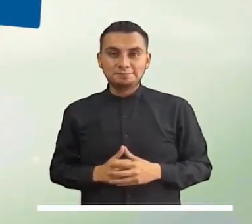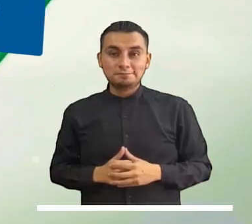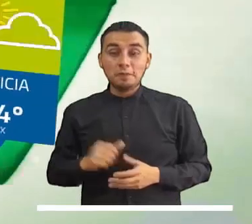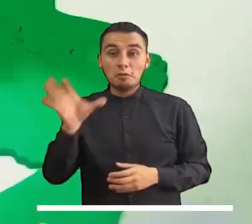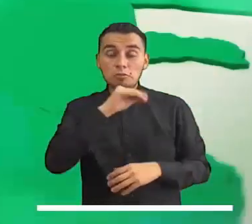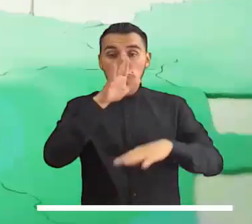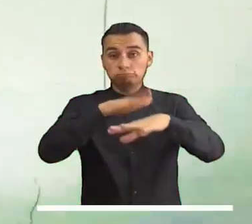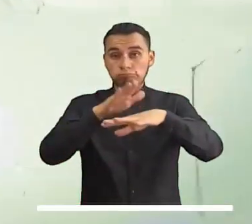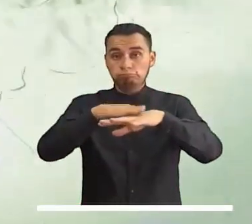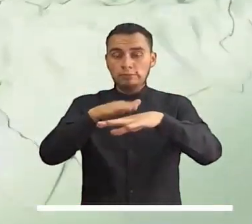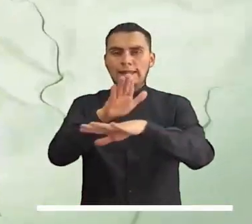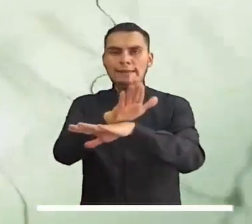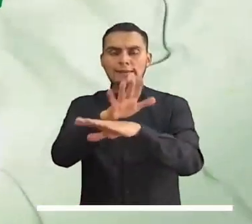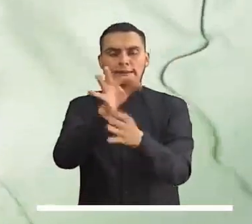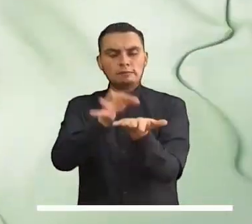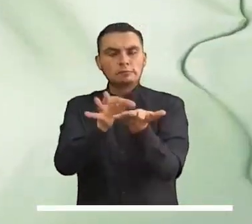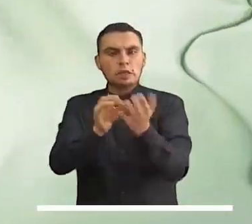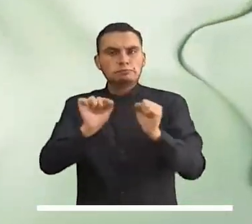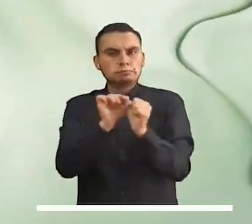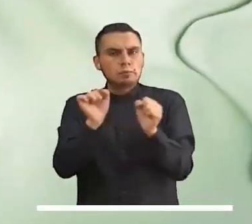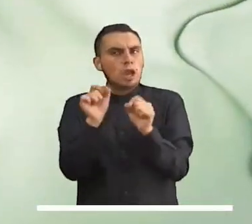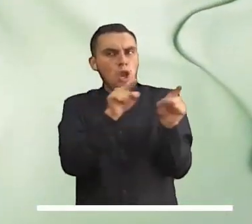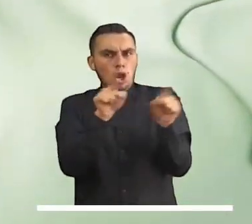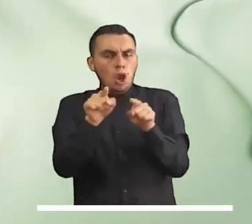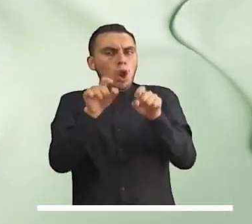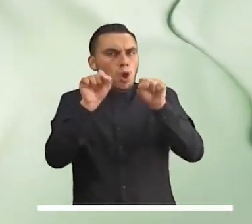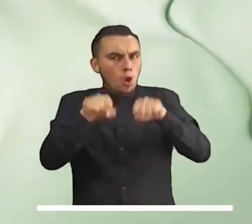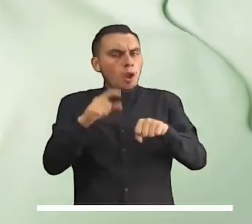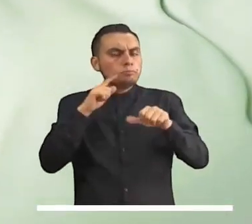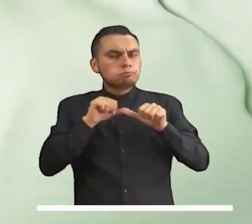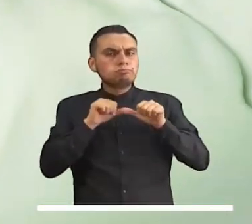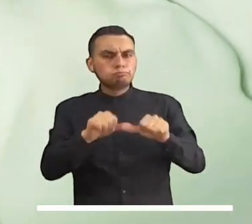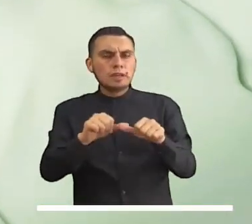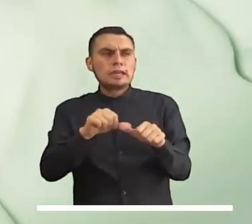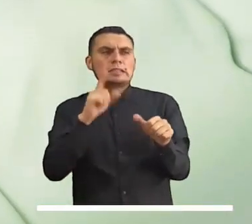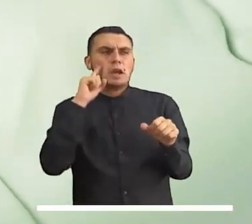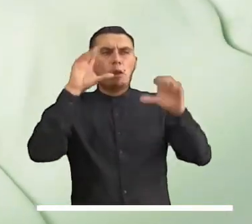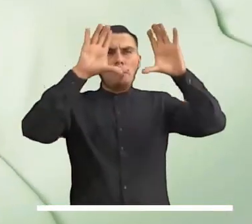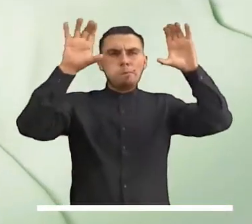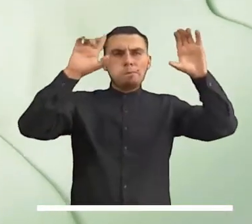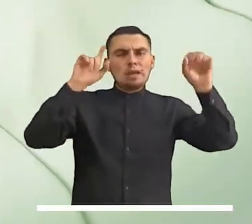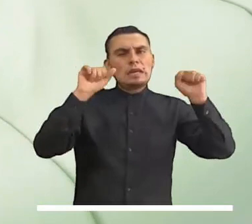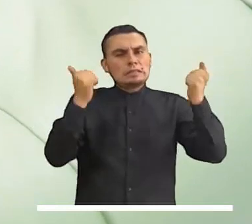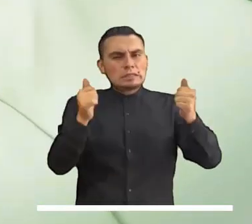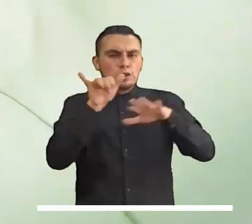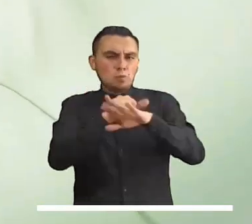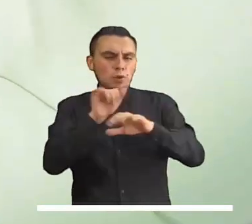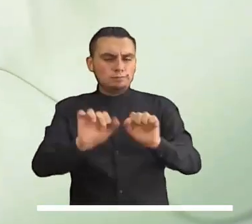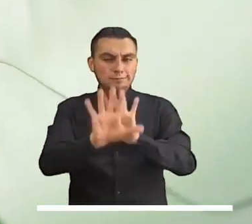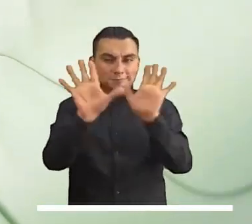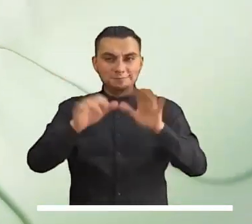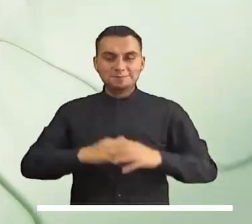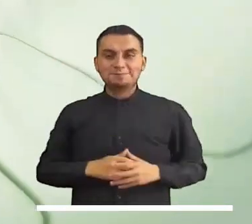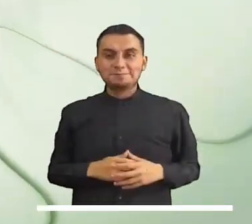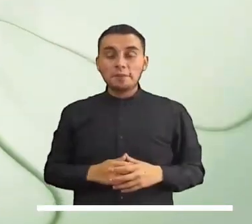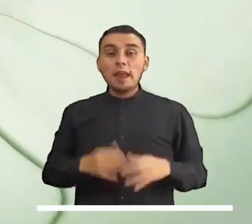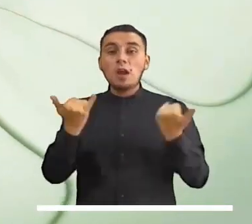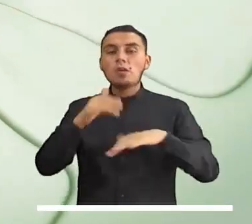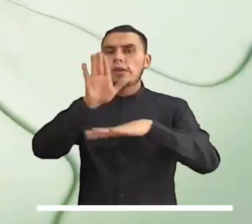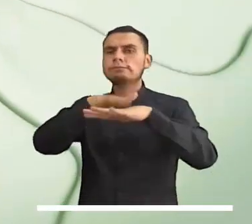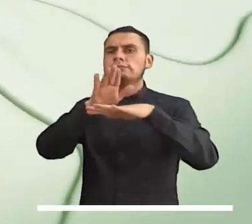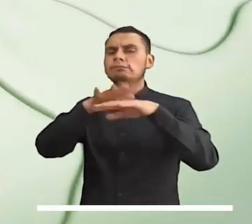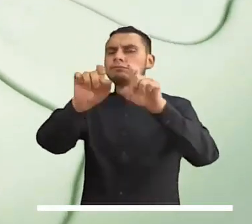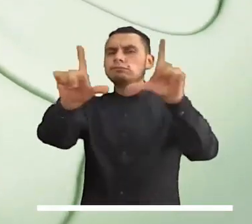nublado. Todo parece indicar que en la tarde capitalina se mantendrían las condiciones secas y parcialmente cubiertas que